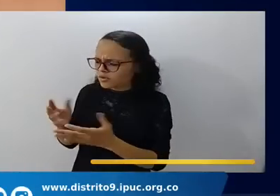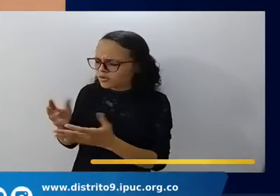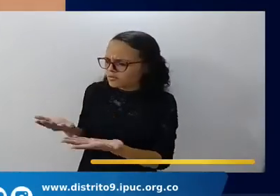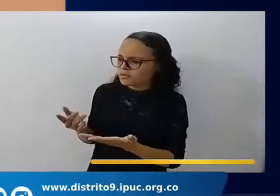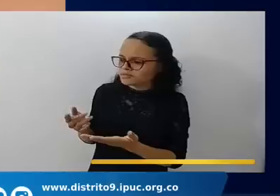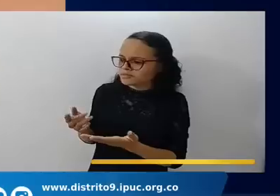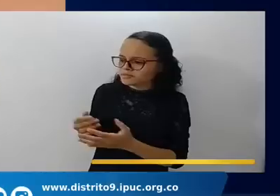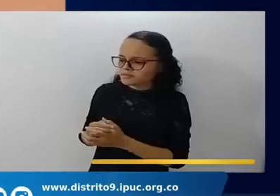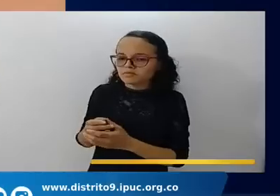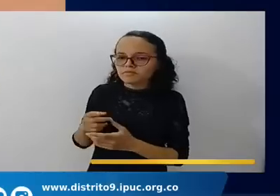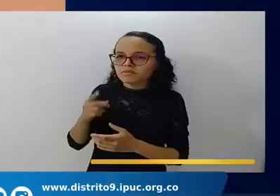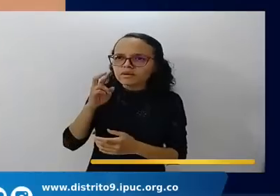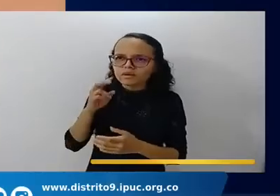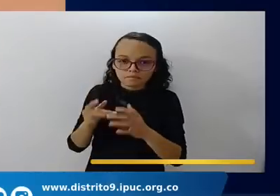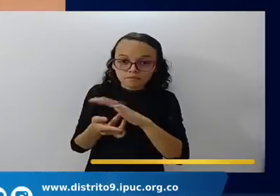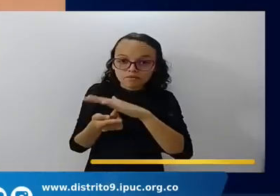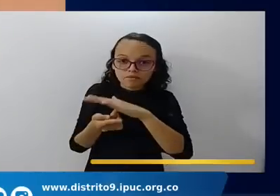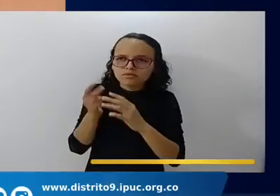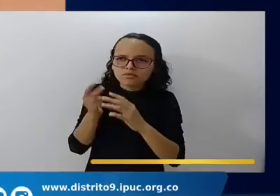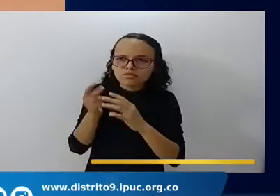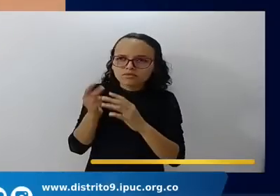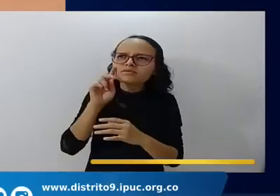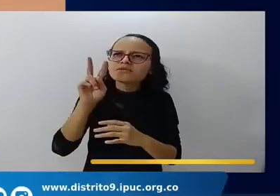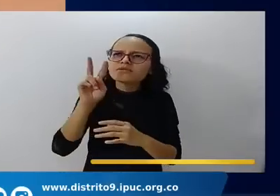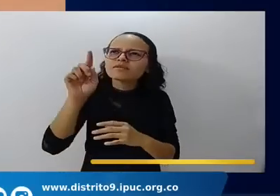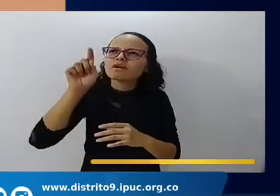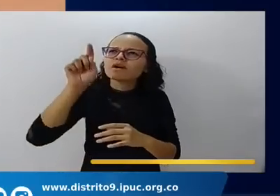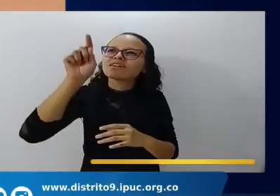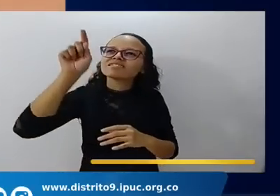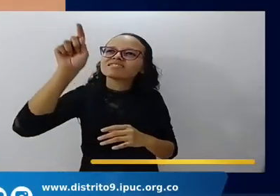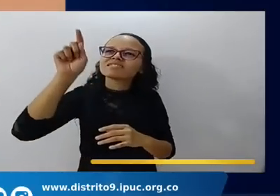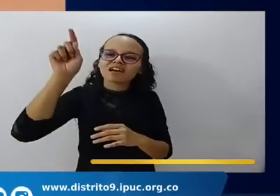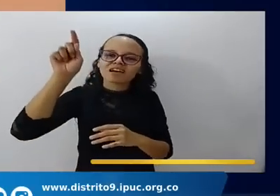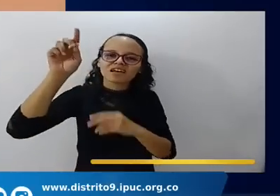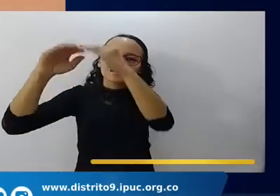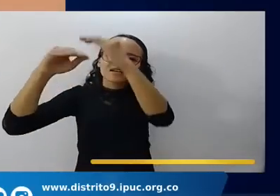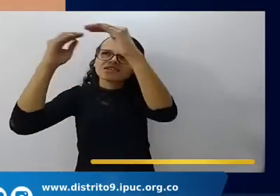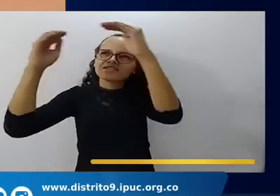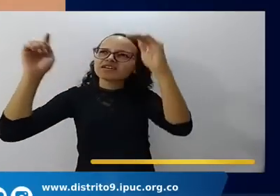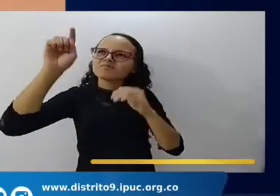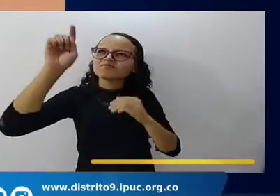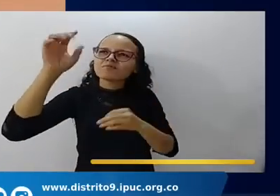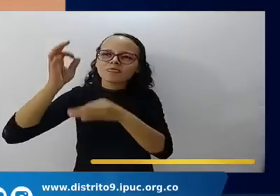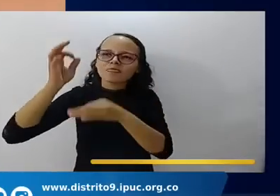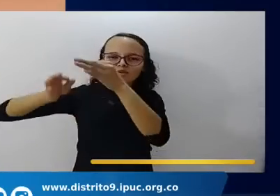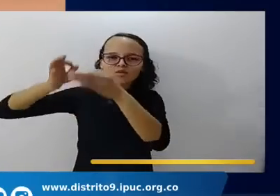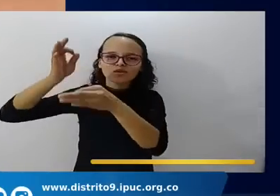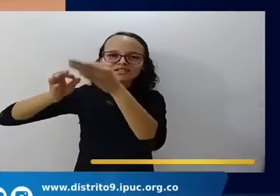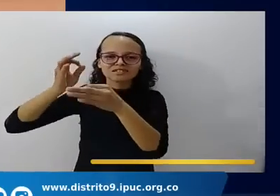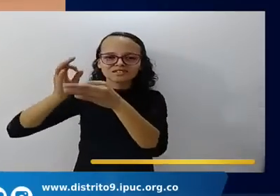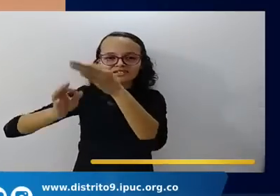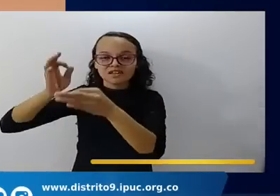yo ya veo allá al juez justo que me está esperando con la corona.